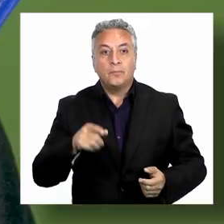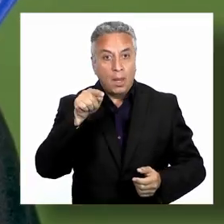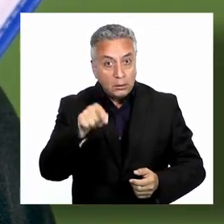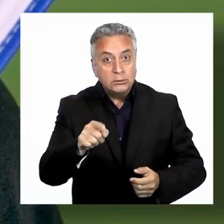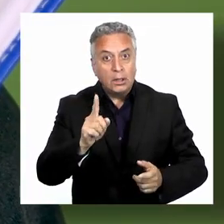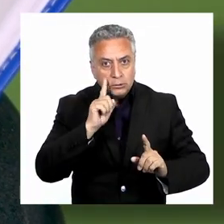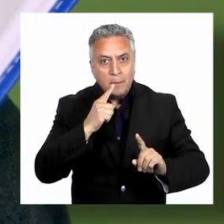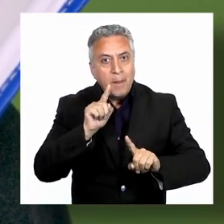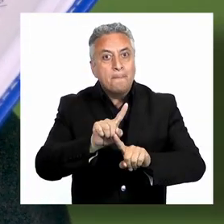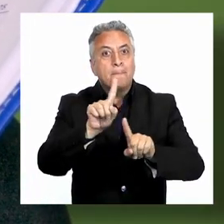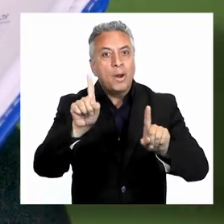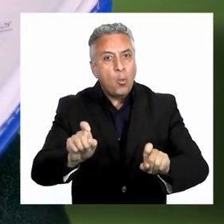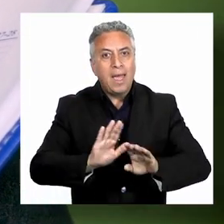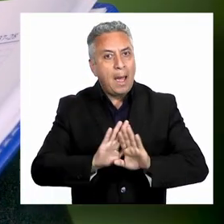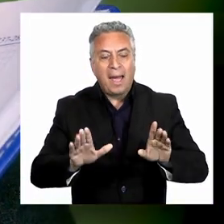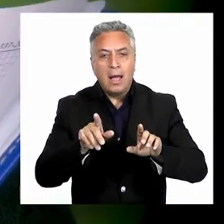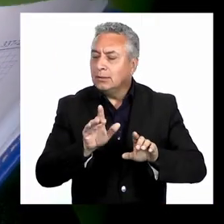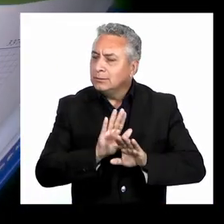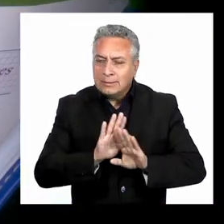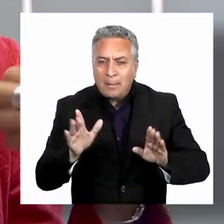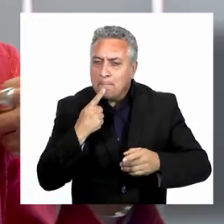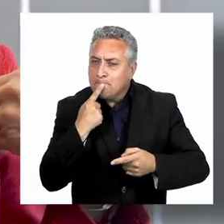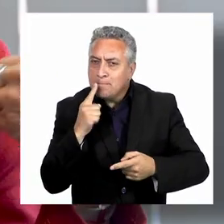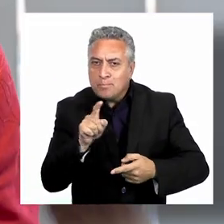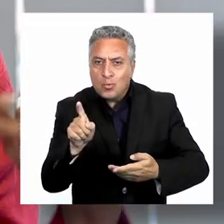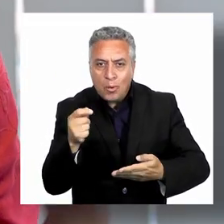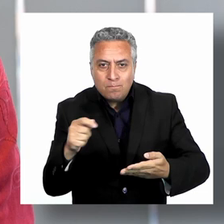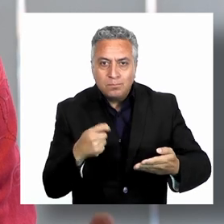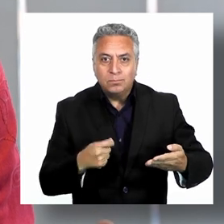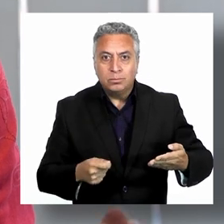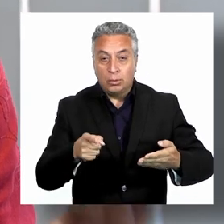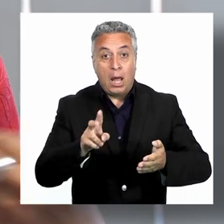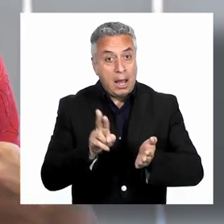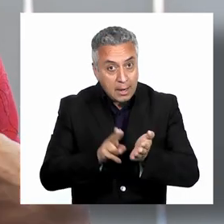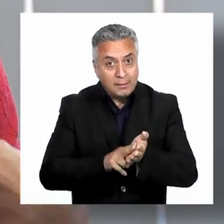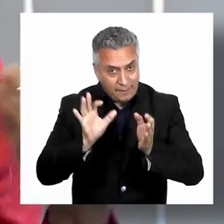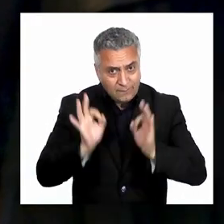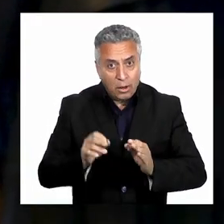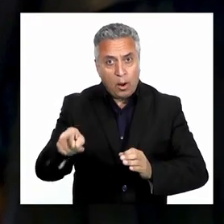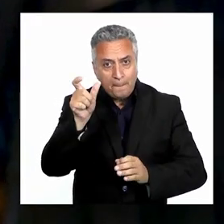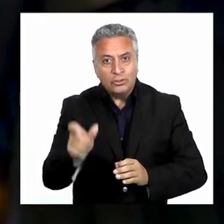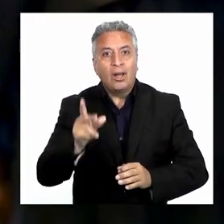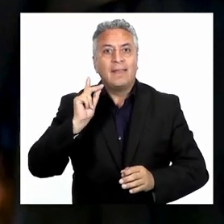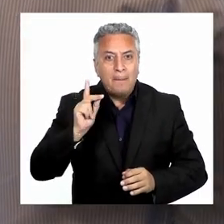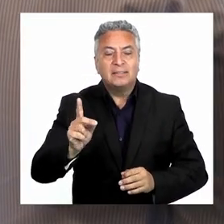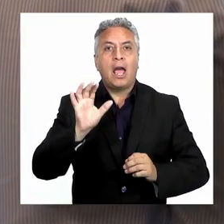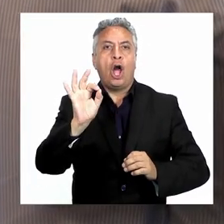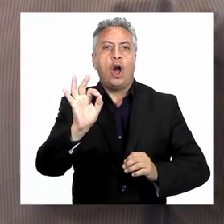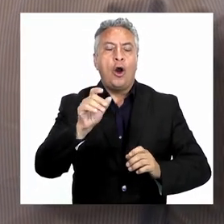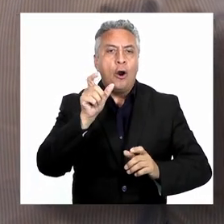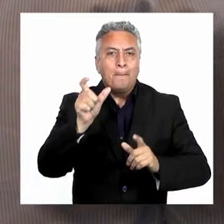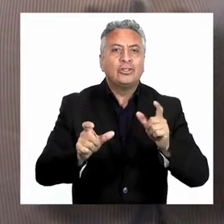que Endide es una encuesta, no un censo y que no es requisito ser una persona con discapacidad, una persona